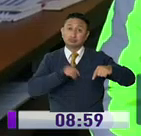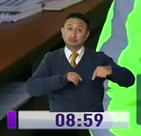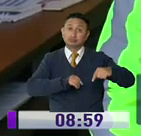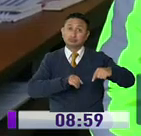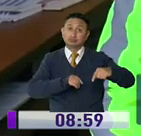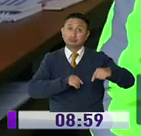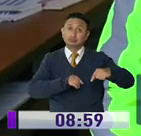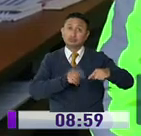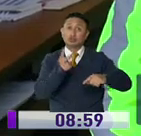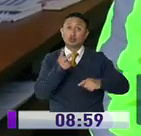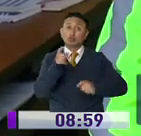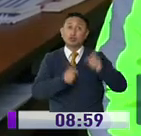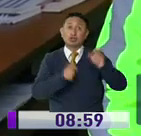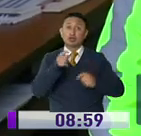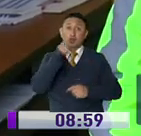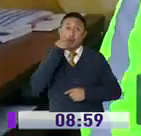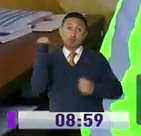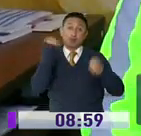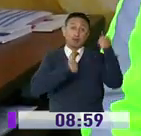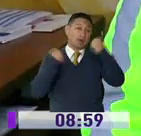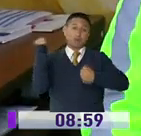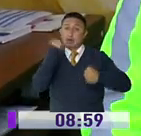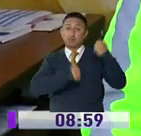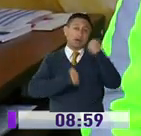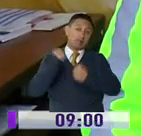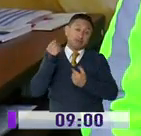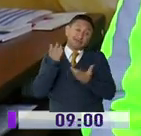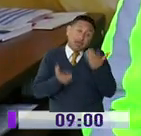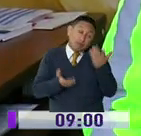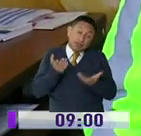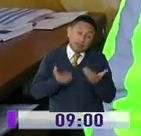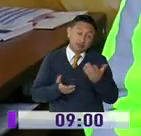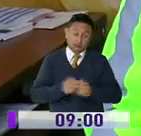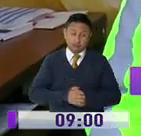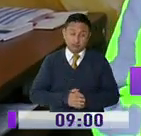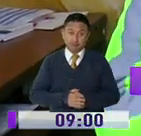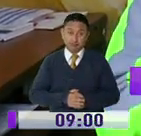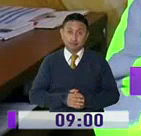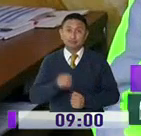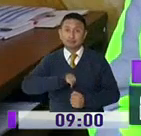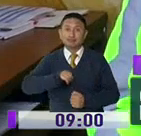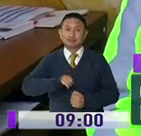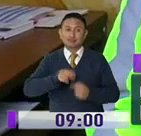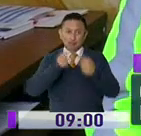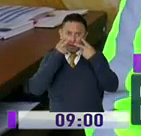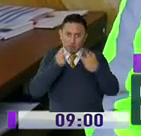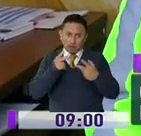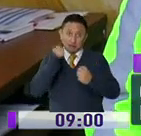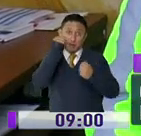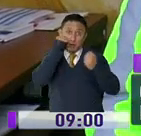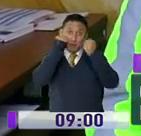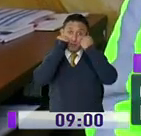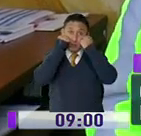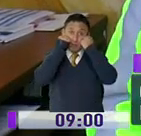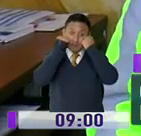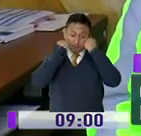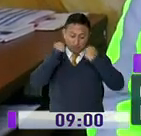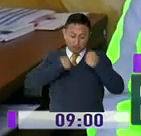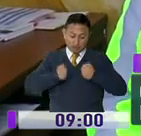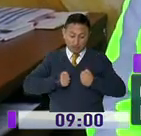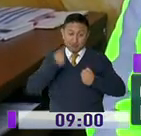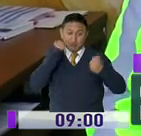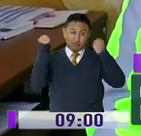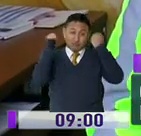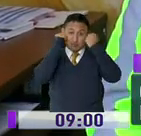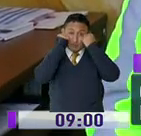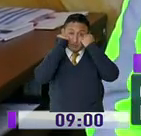físicas entre dos personas de sexo masculino. Existen las lesiones que se habían producido a la altura de la